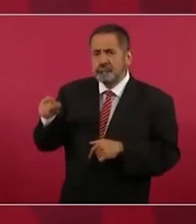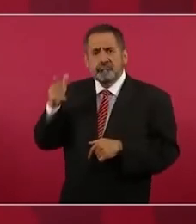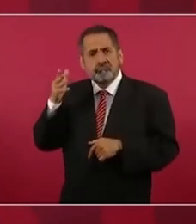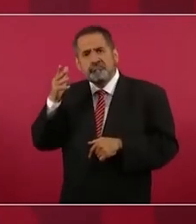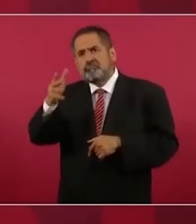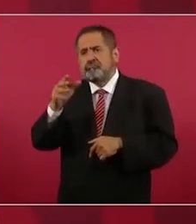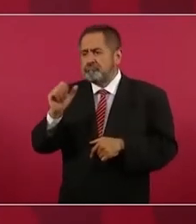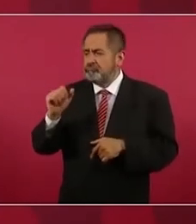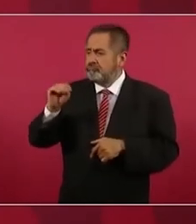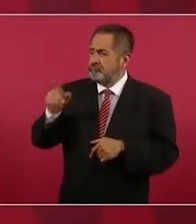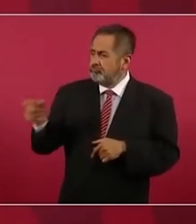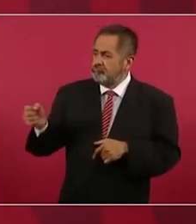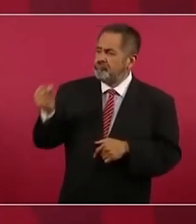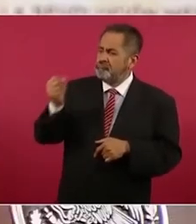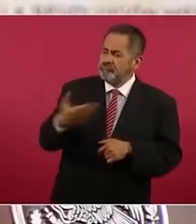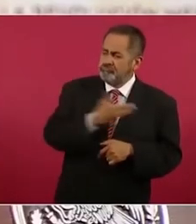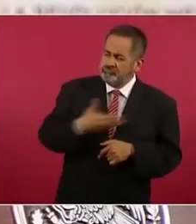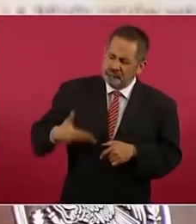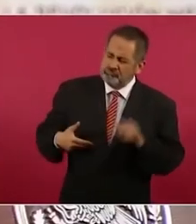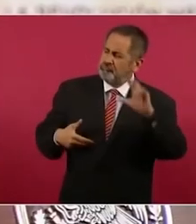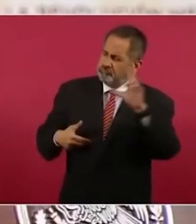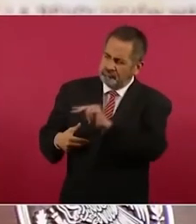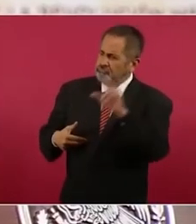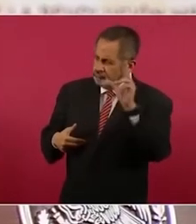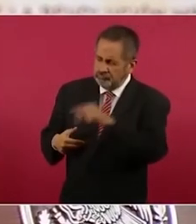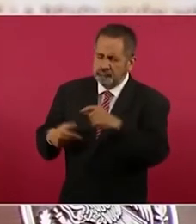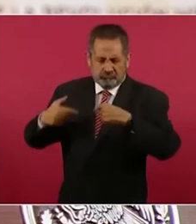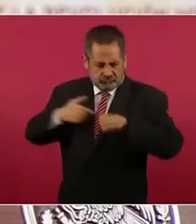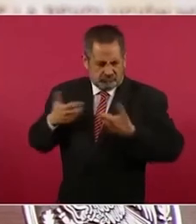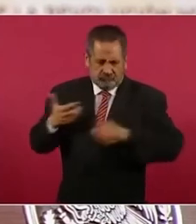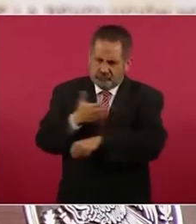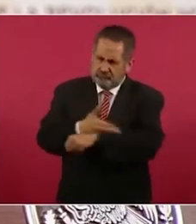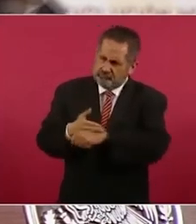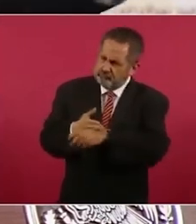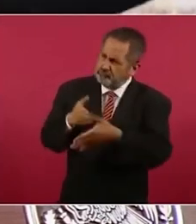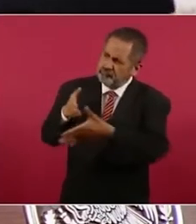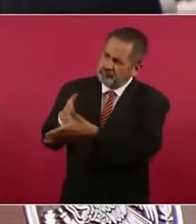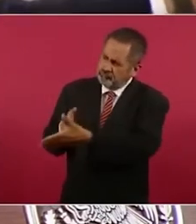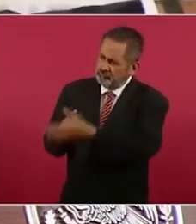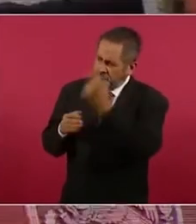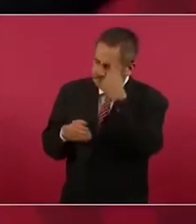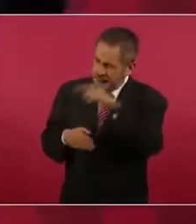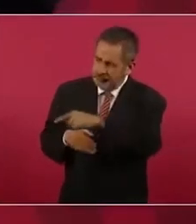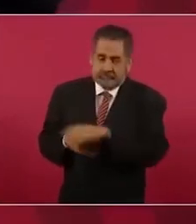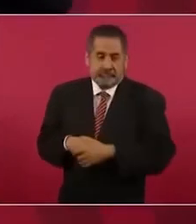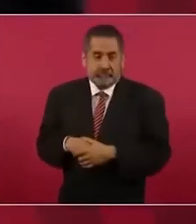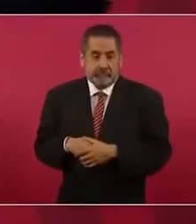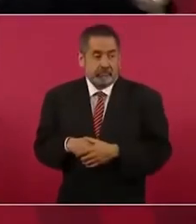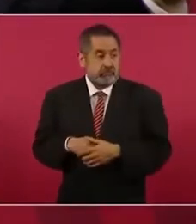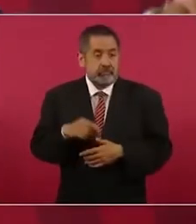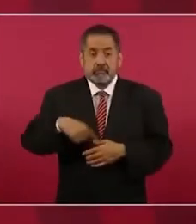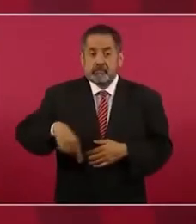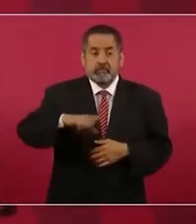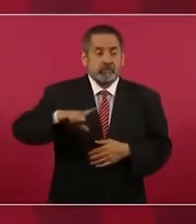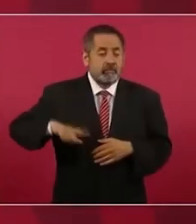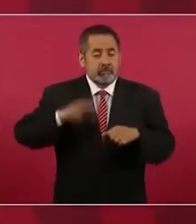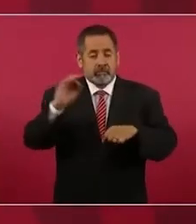iba yo a ser presidente y desplegó a todo el gobierno federal